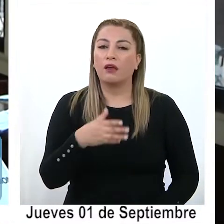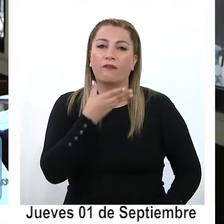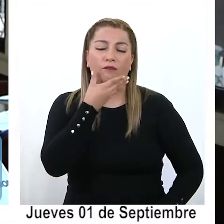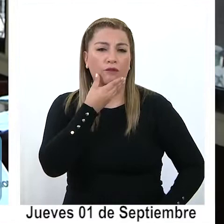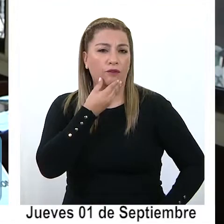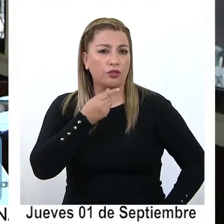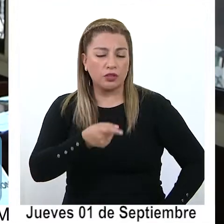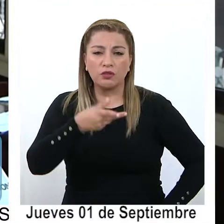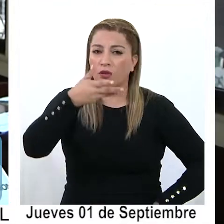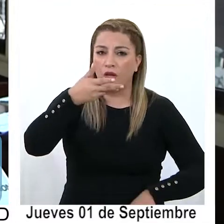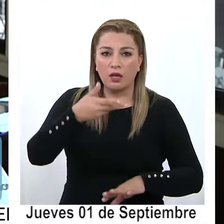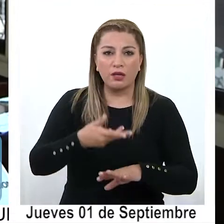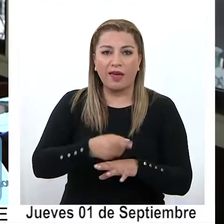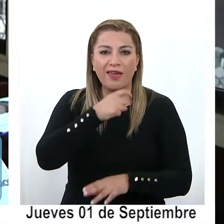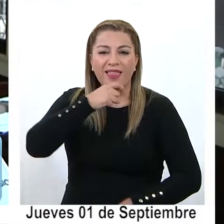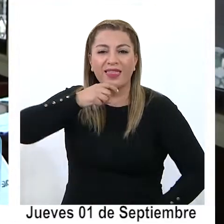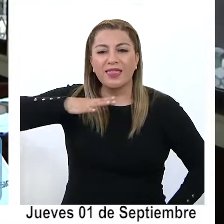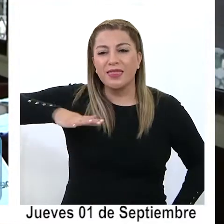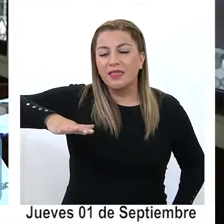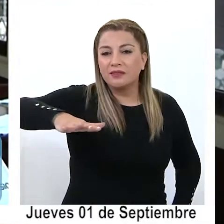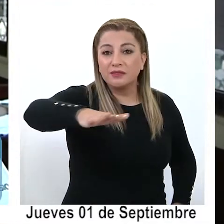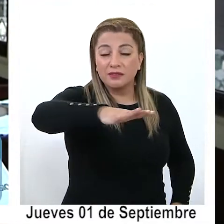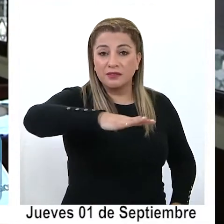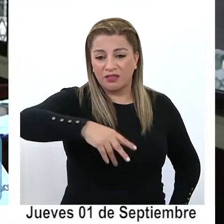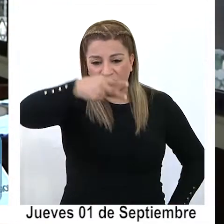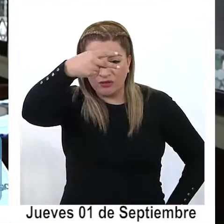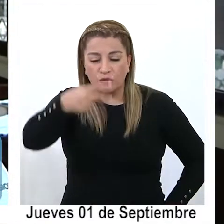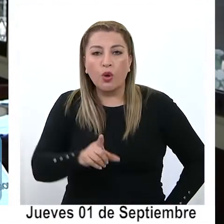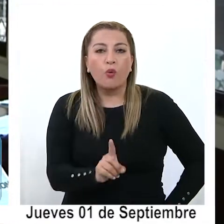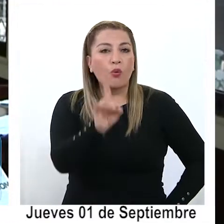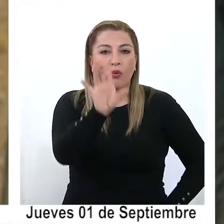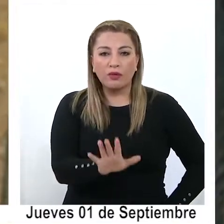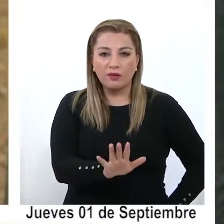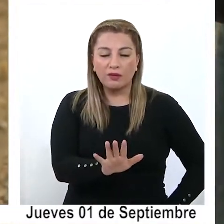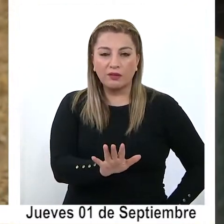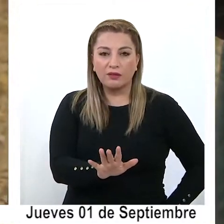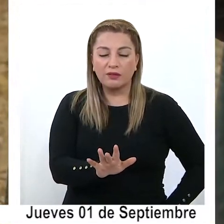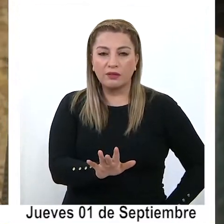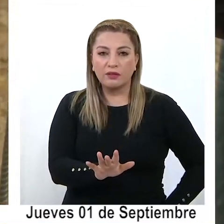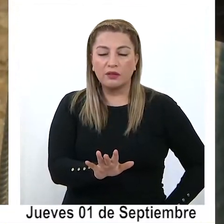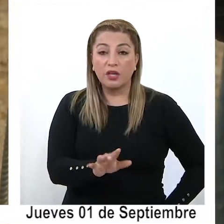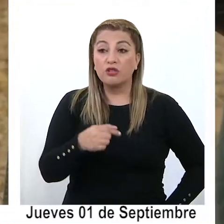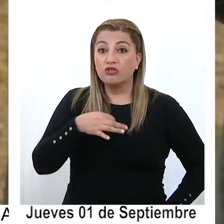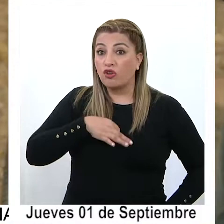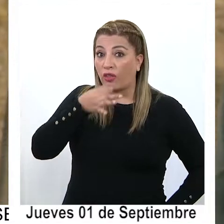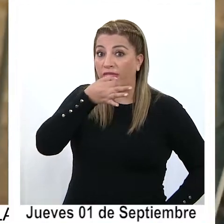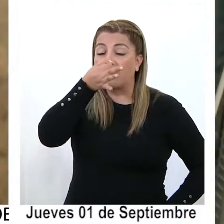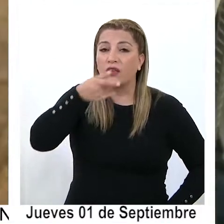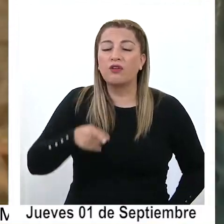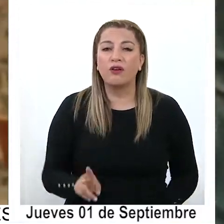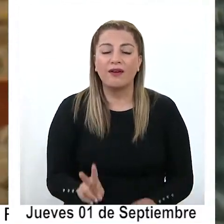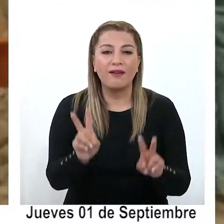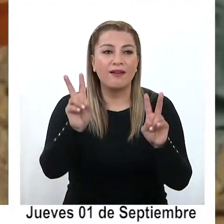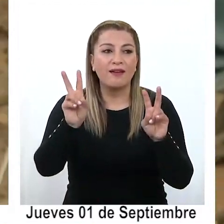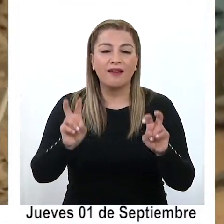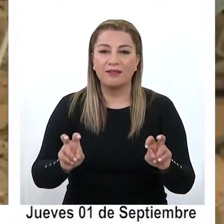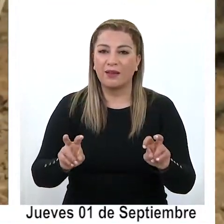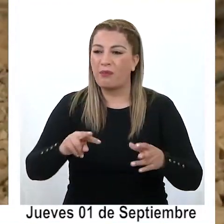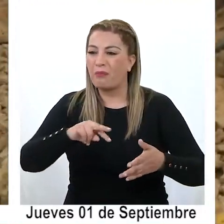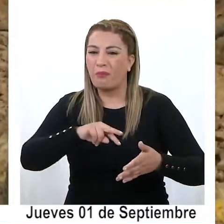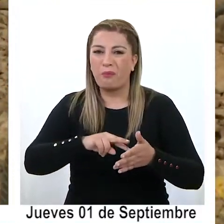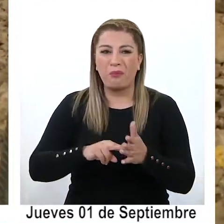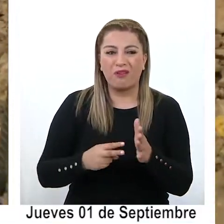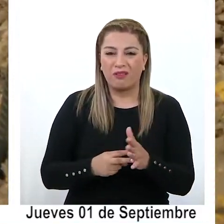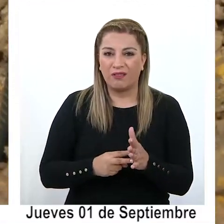que tiene el desierto y propio y único. Lo que yo puedo aportar en relación a los daños